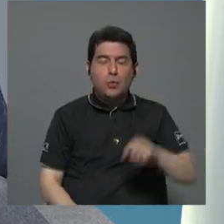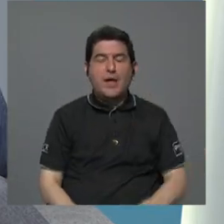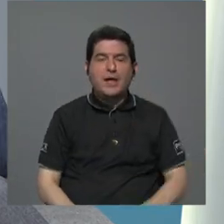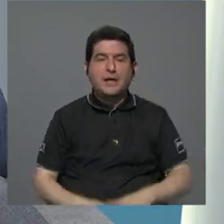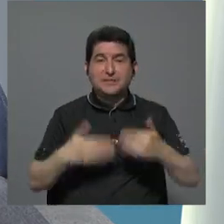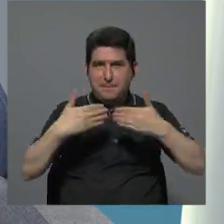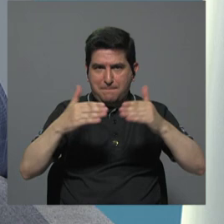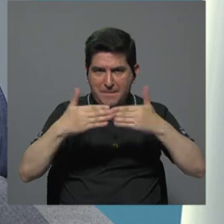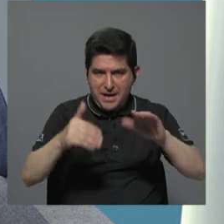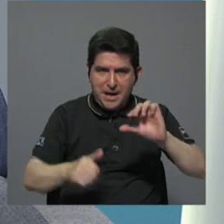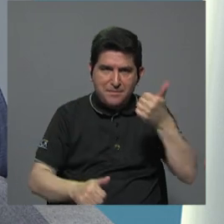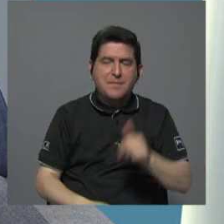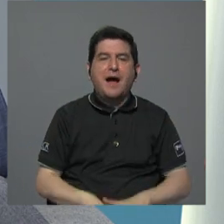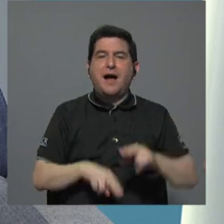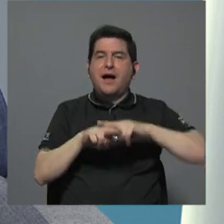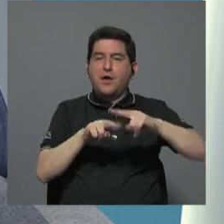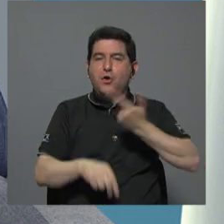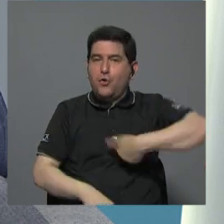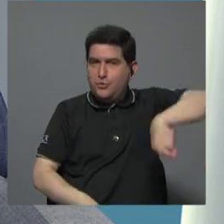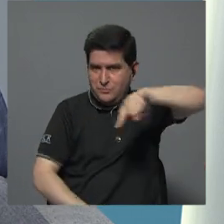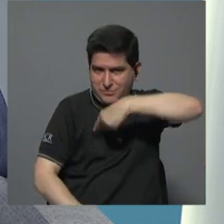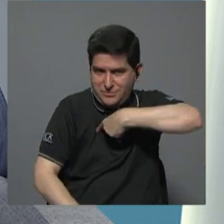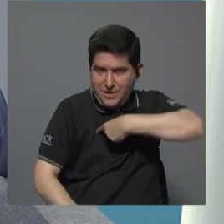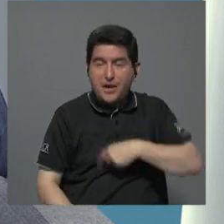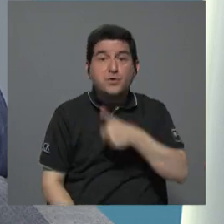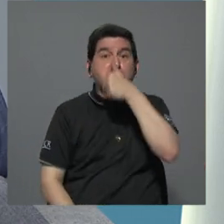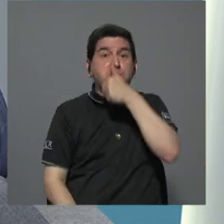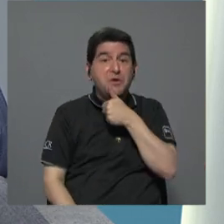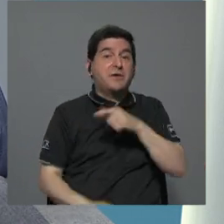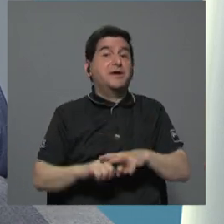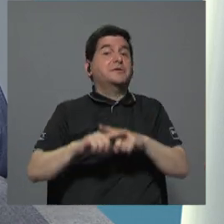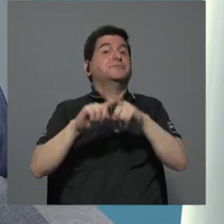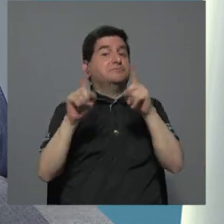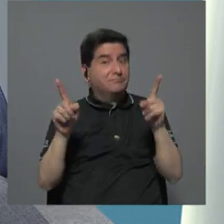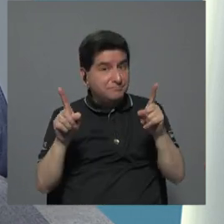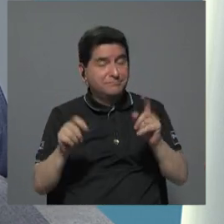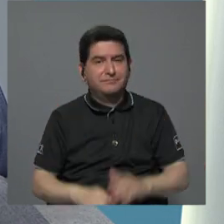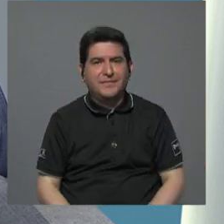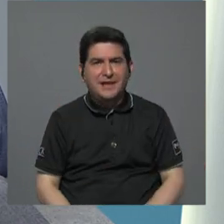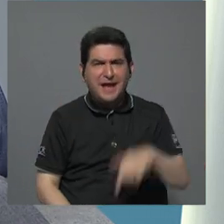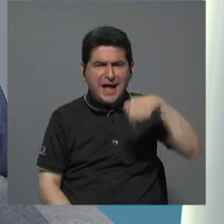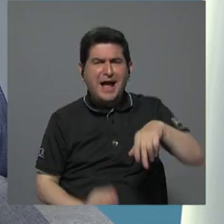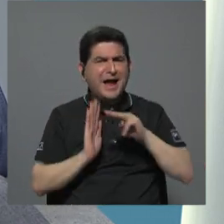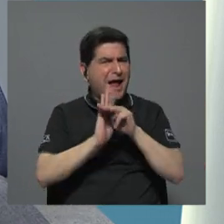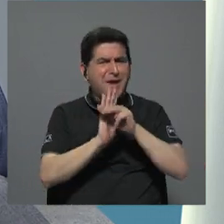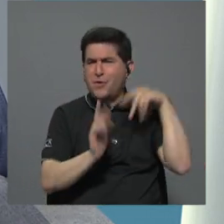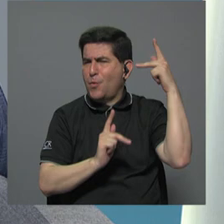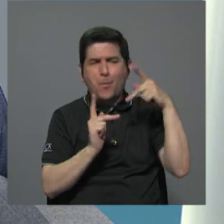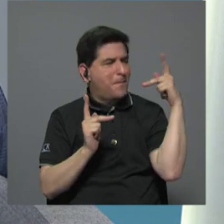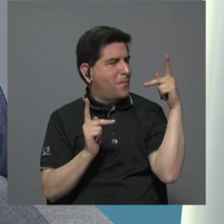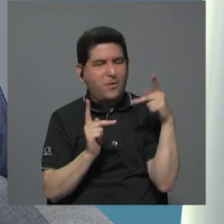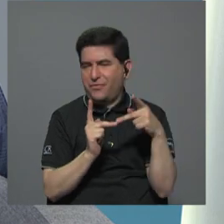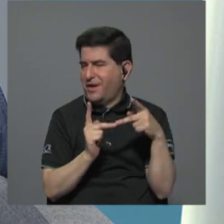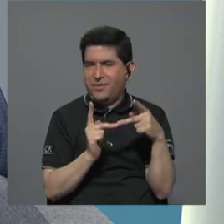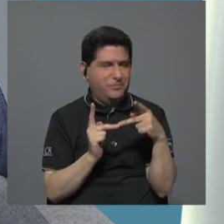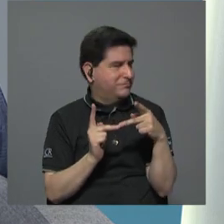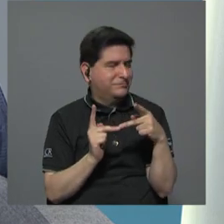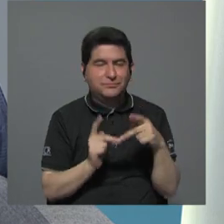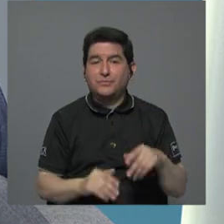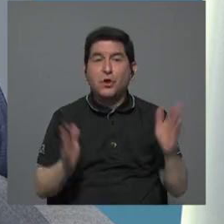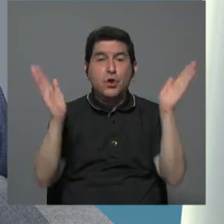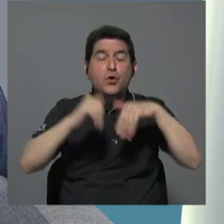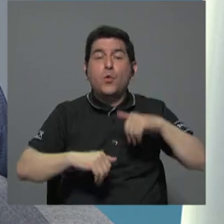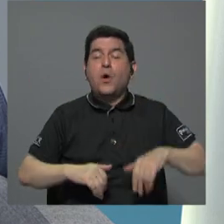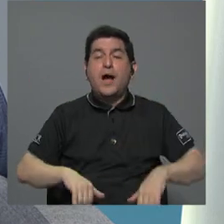otra nuestros ferrocarriles cuando fueron privados fueron otra es decir aquí no hay un modelo perfecto y no hay un